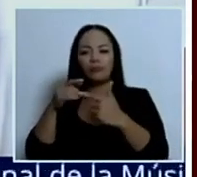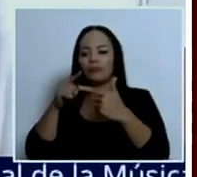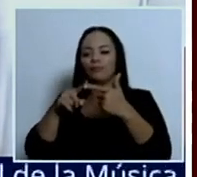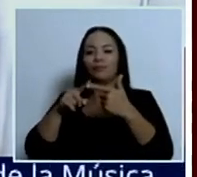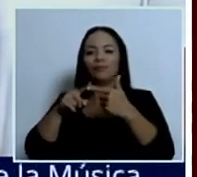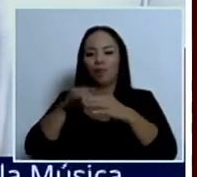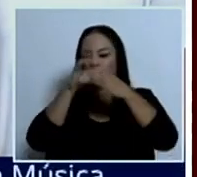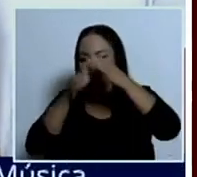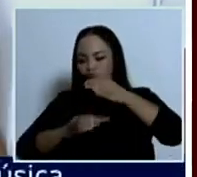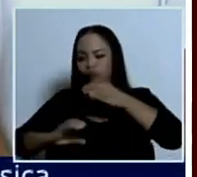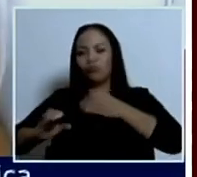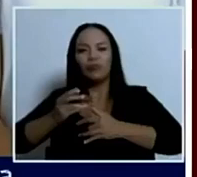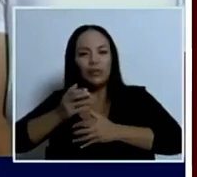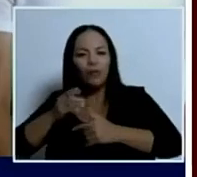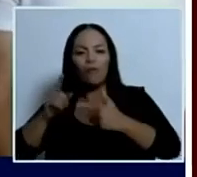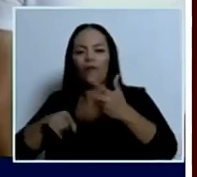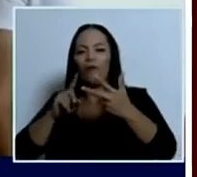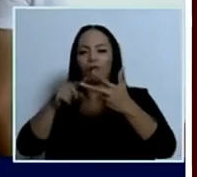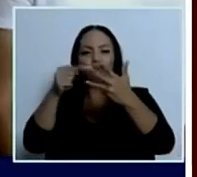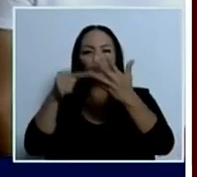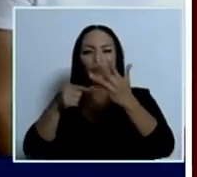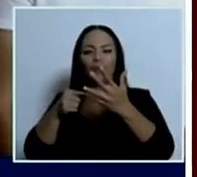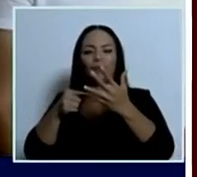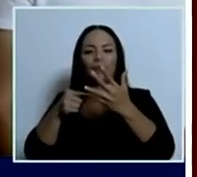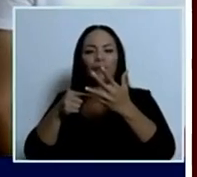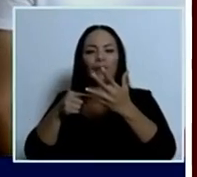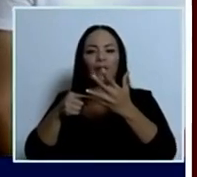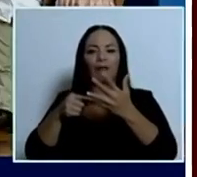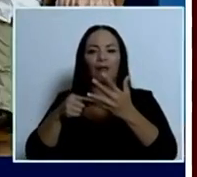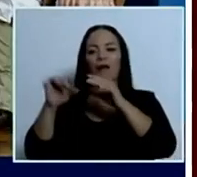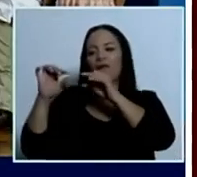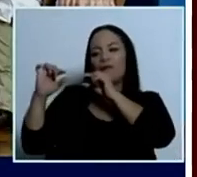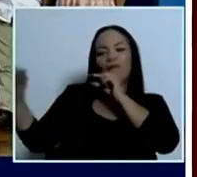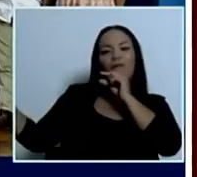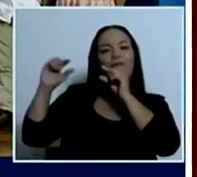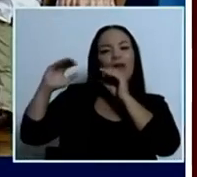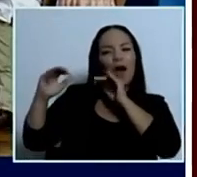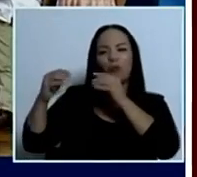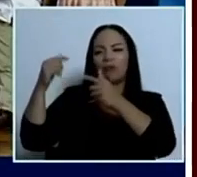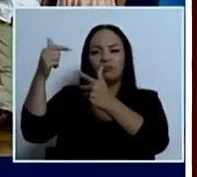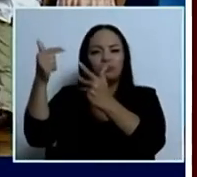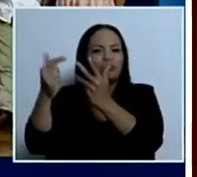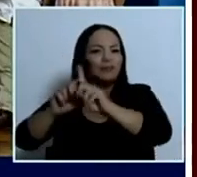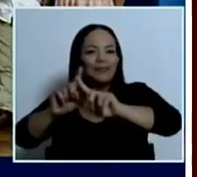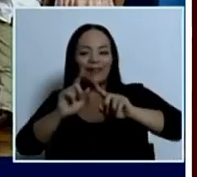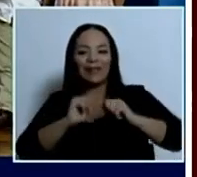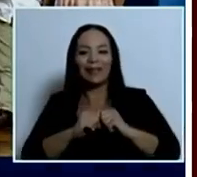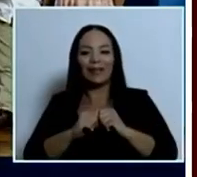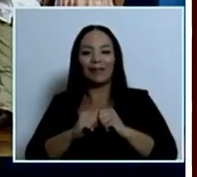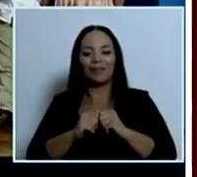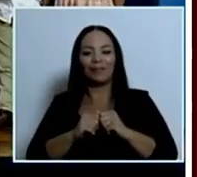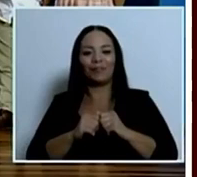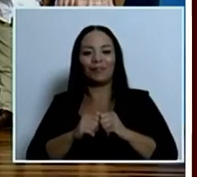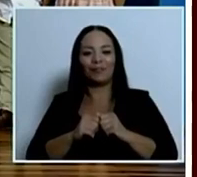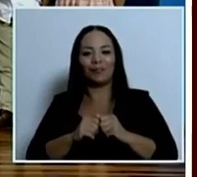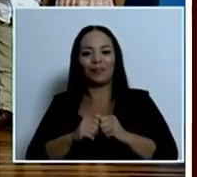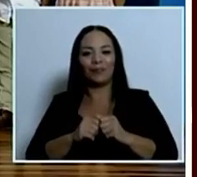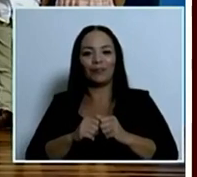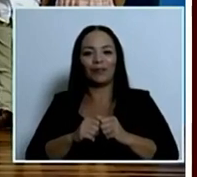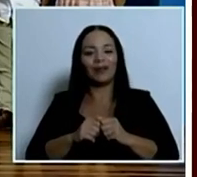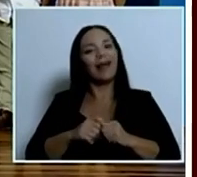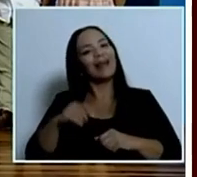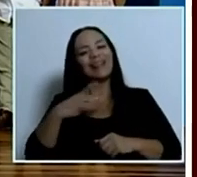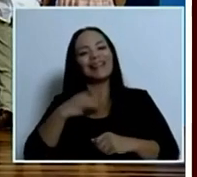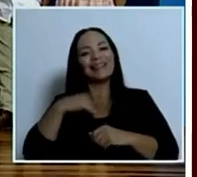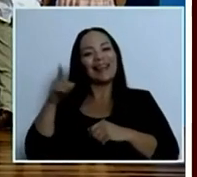¿cuál se me olvida? Plauta, traversa. Vean, hay clarinete, y no vino ni un solo violinista, qué